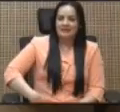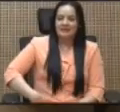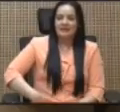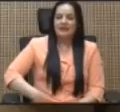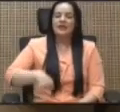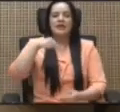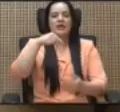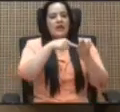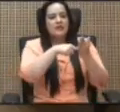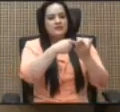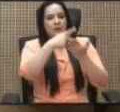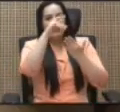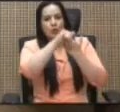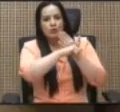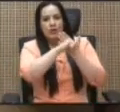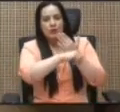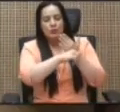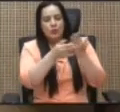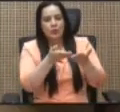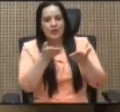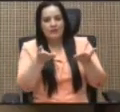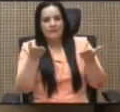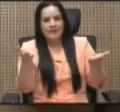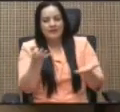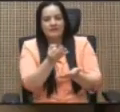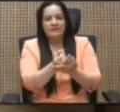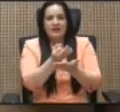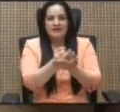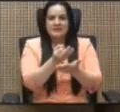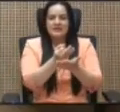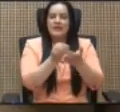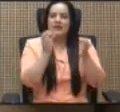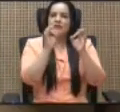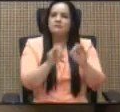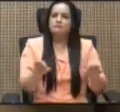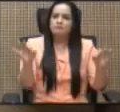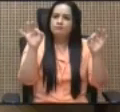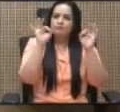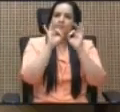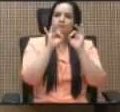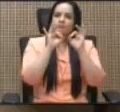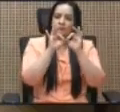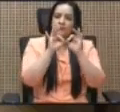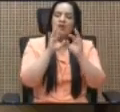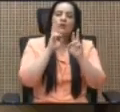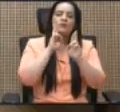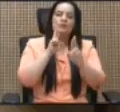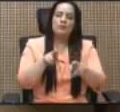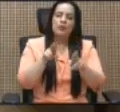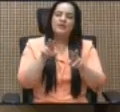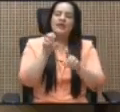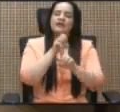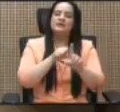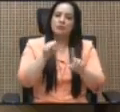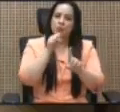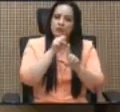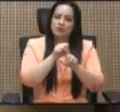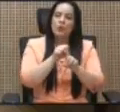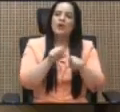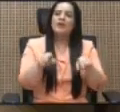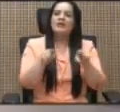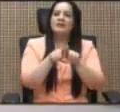Este proyecto es una herramienta financiera extraordinaria que responde a una situación también